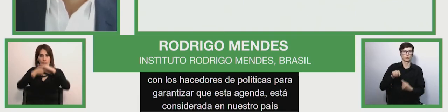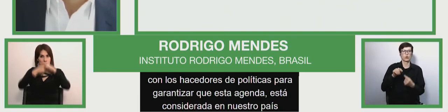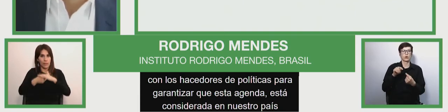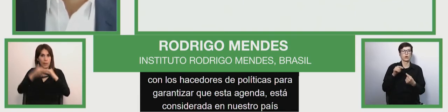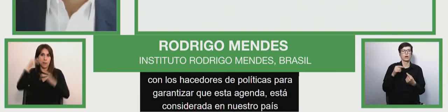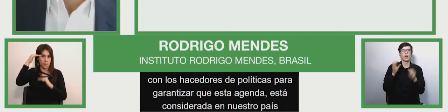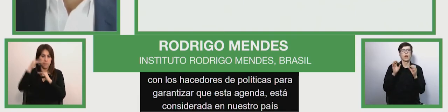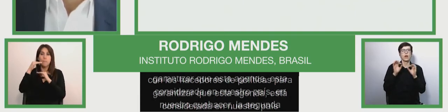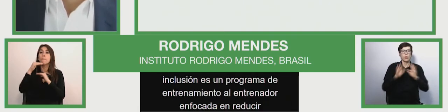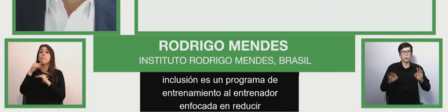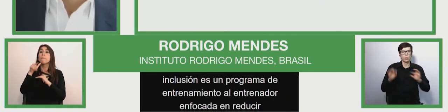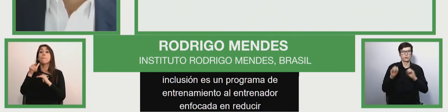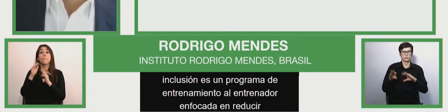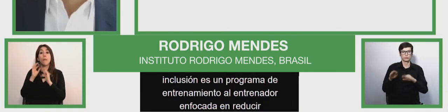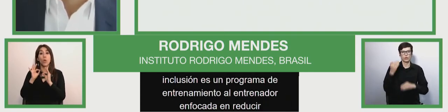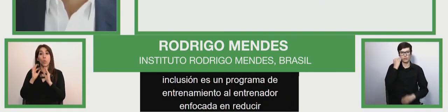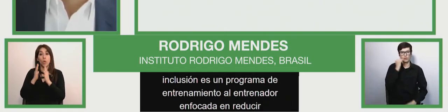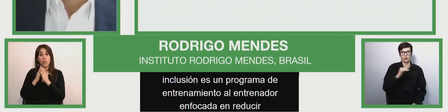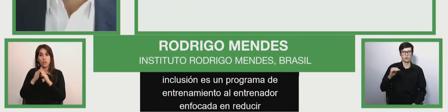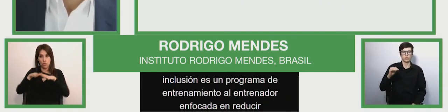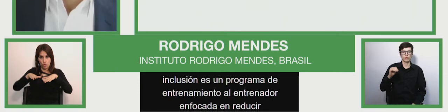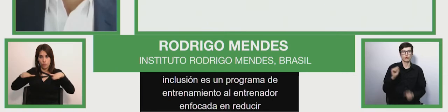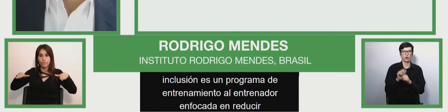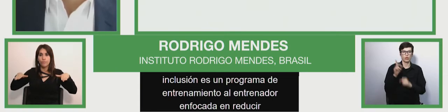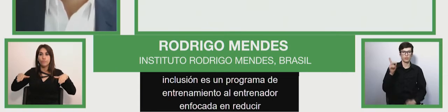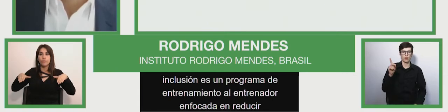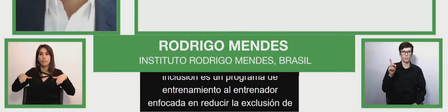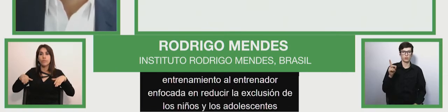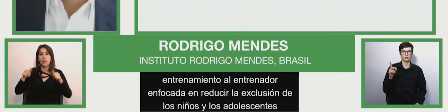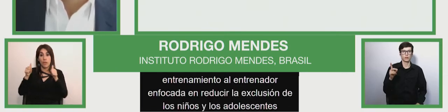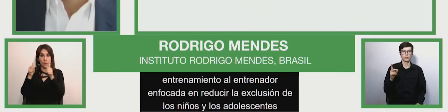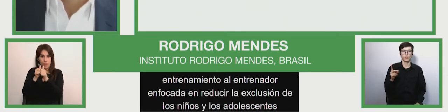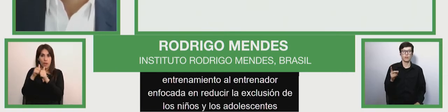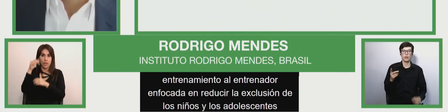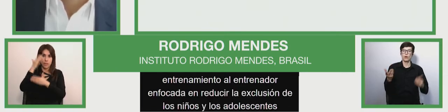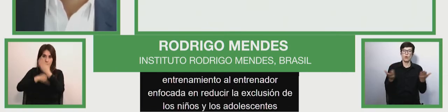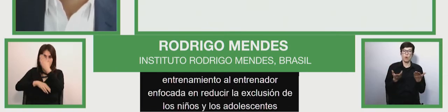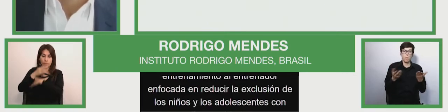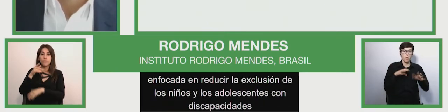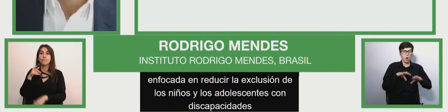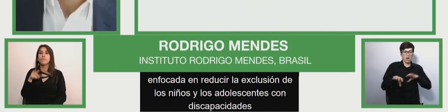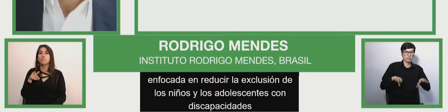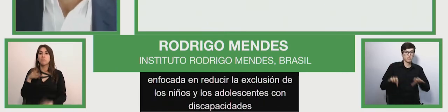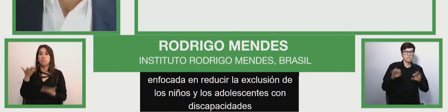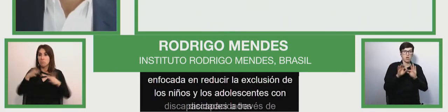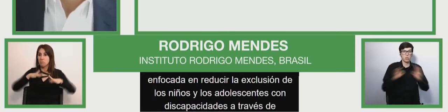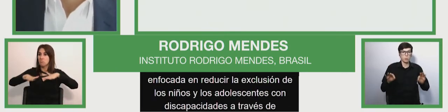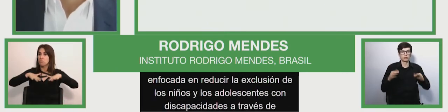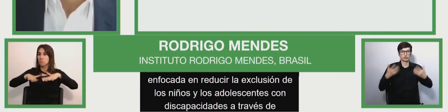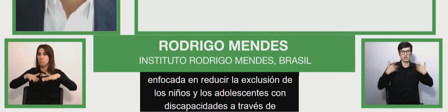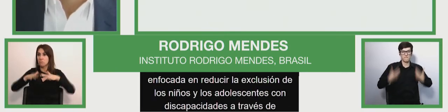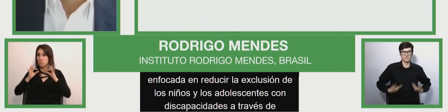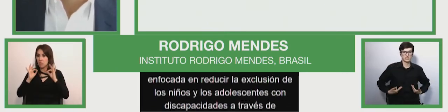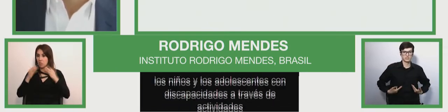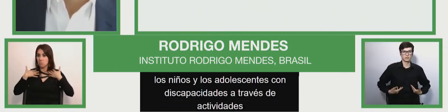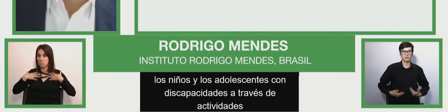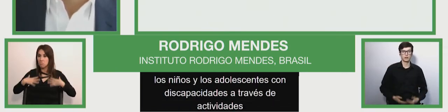adolescentes con discapacidades a través de actividades educaciones físicas